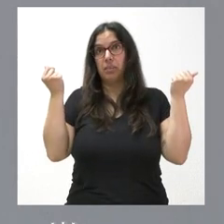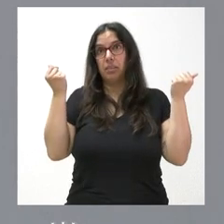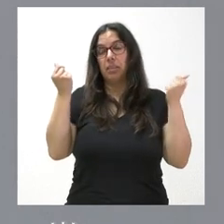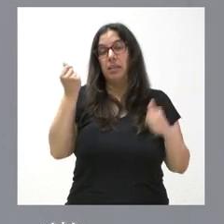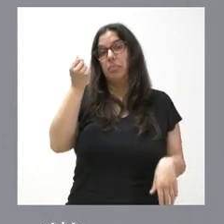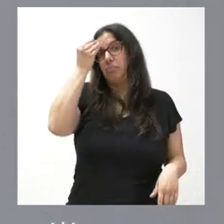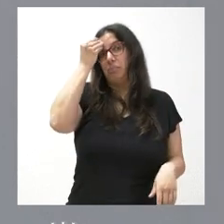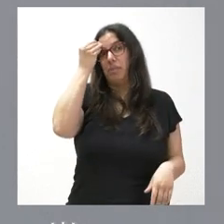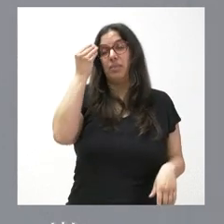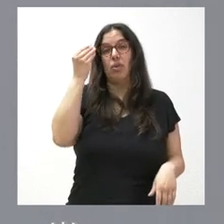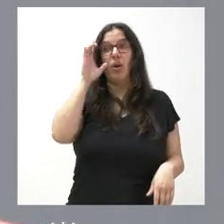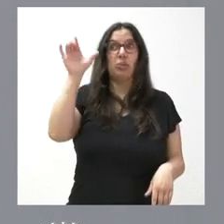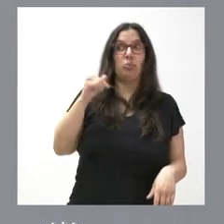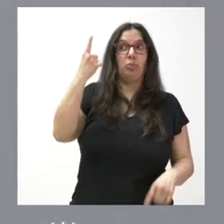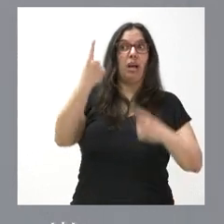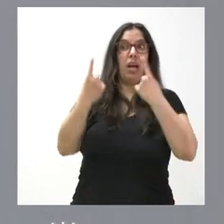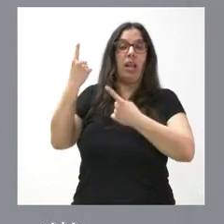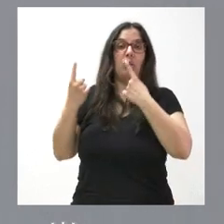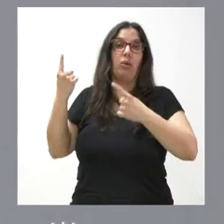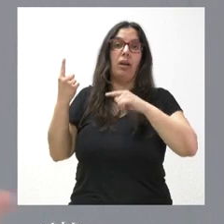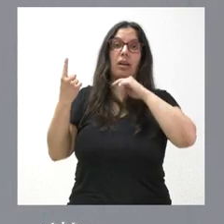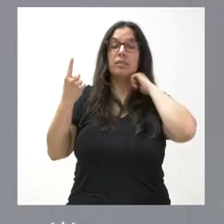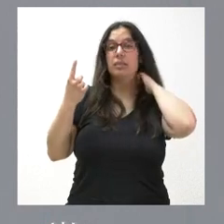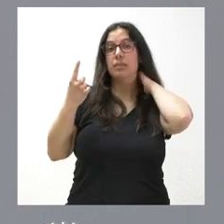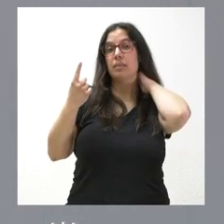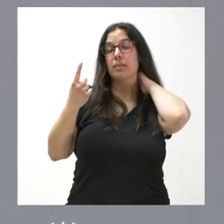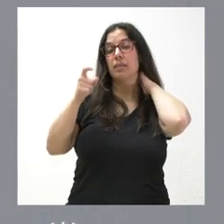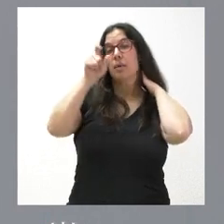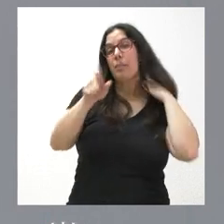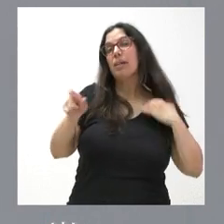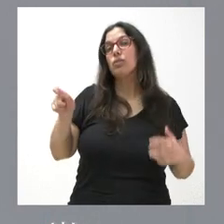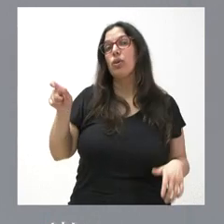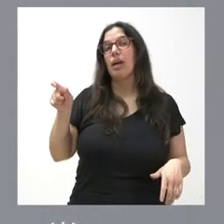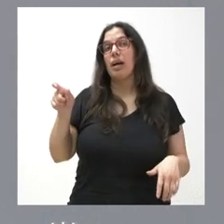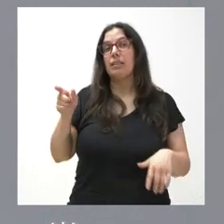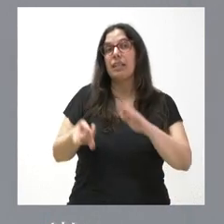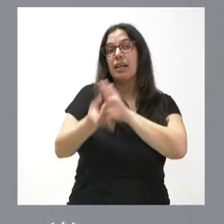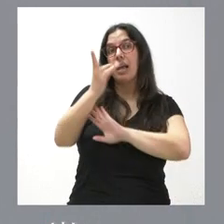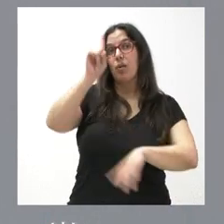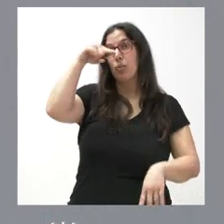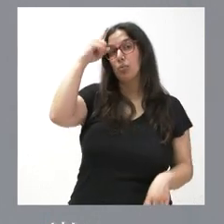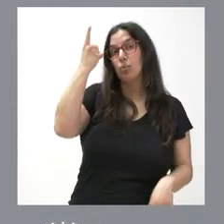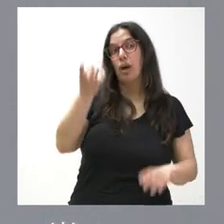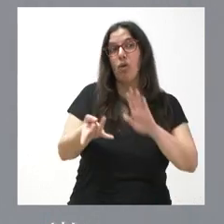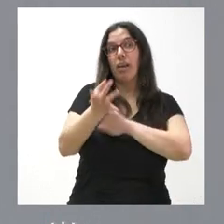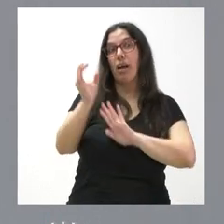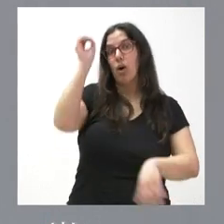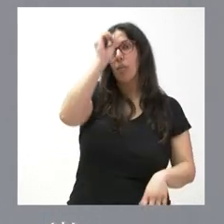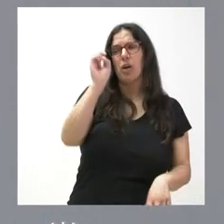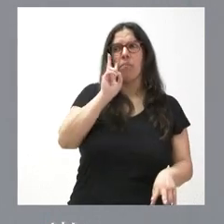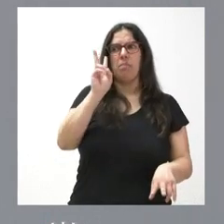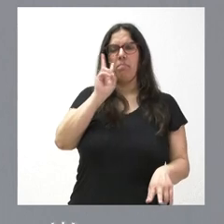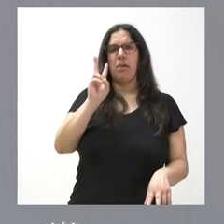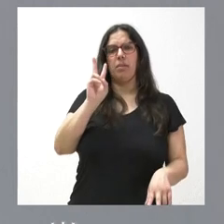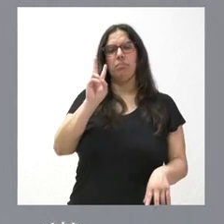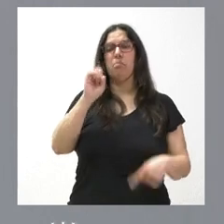más que a muchos creadores, personas que hacen cultura y hacen opinión, que están viendo, primero,